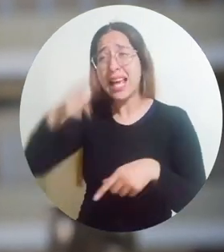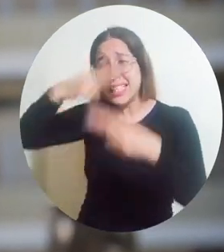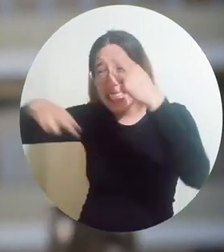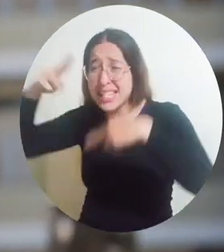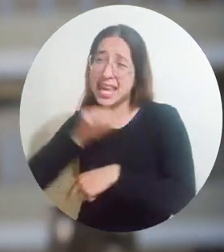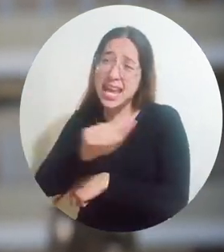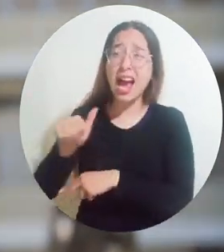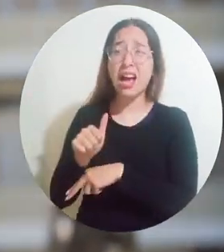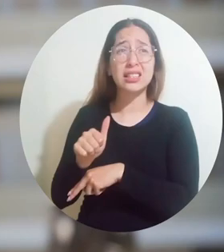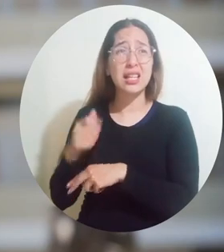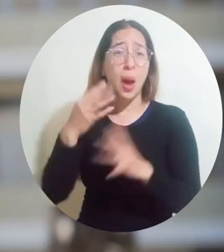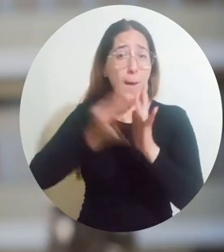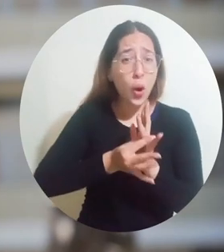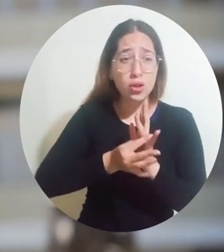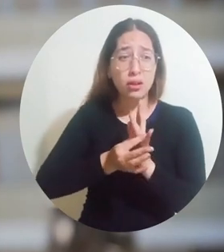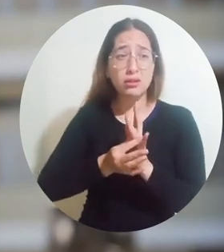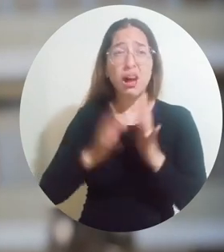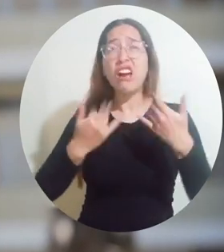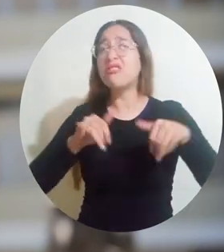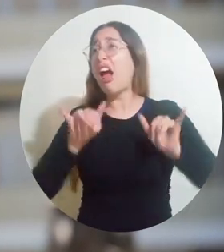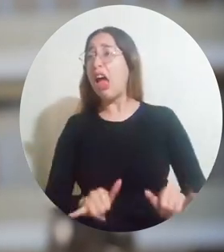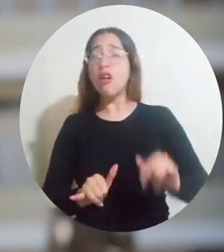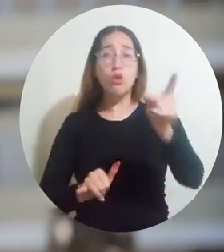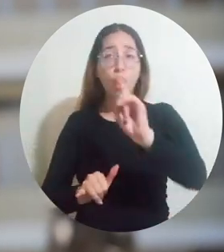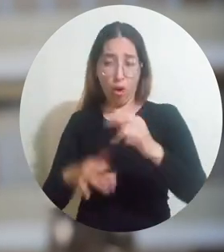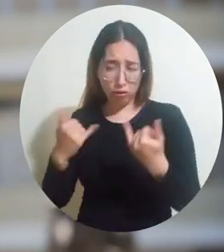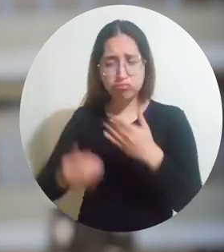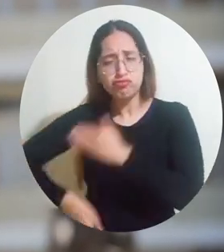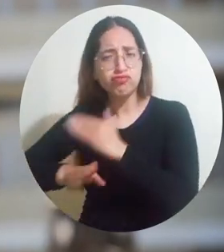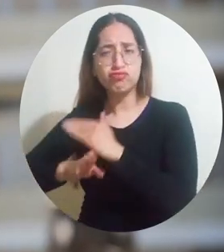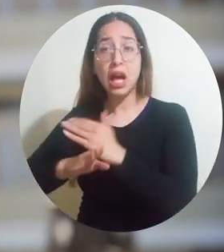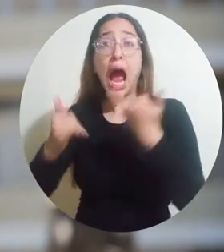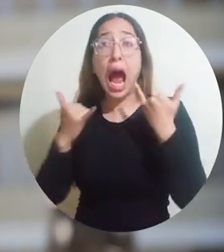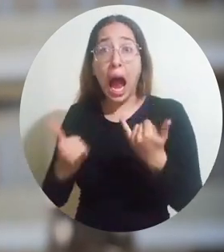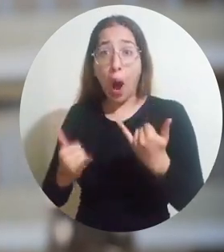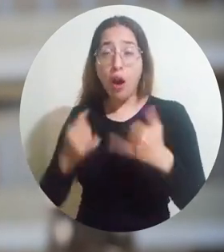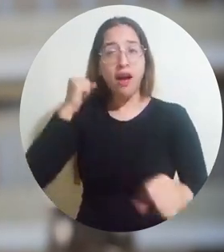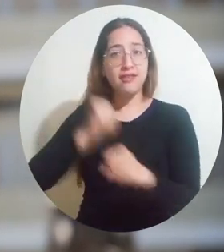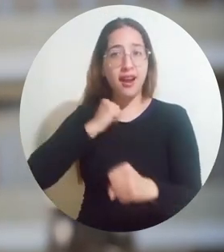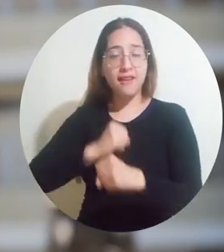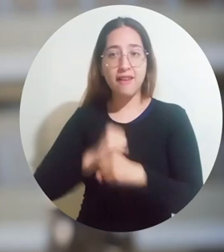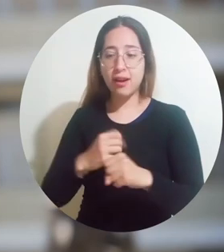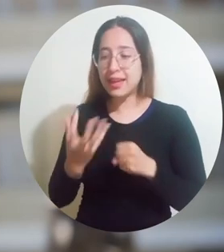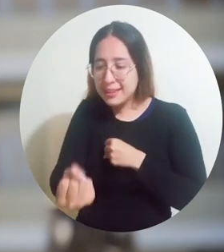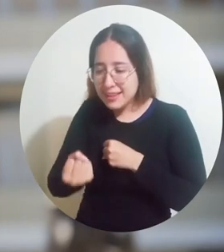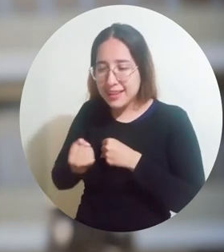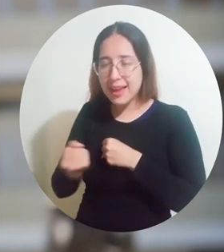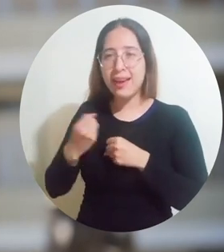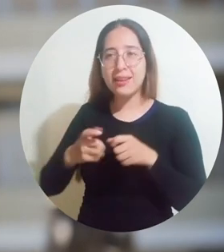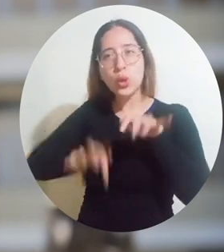Y hoy en día es cajera, es modista, trabaja en un restaurante.